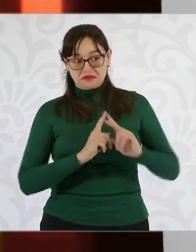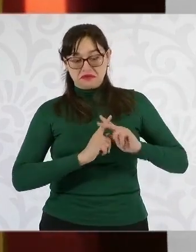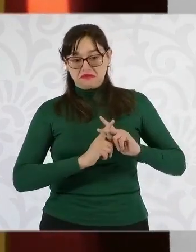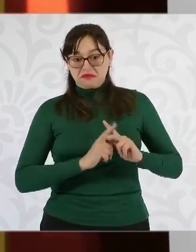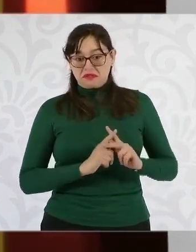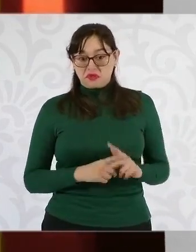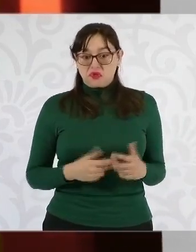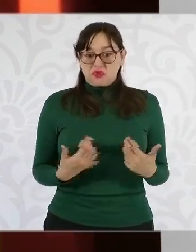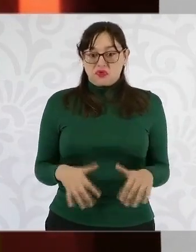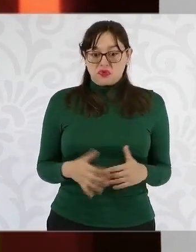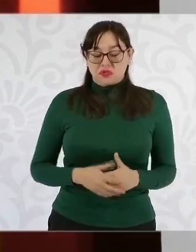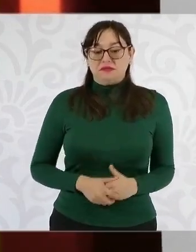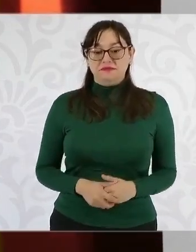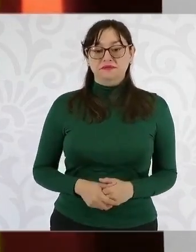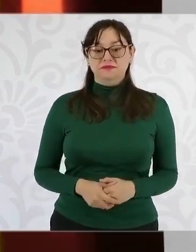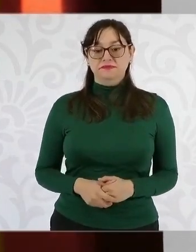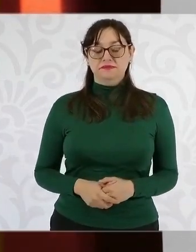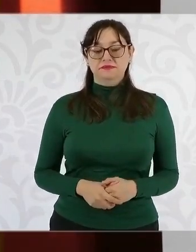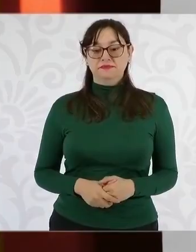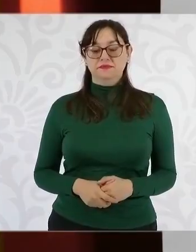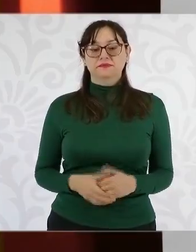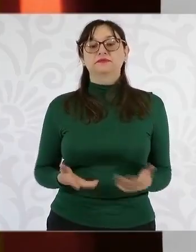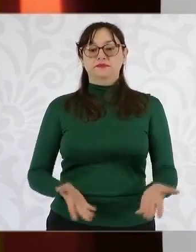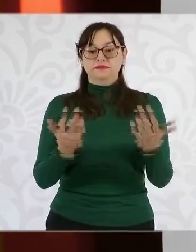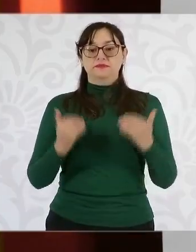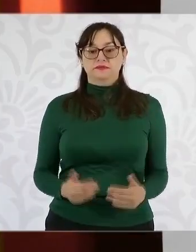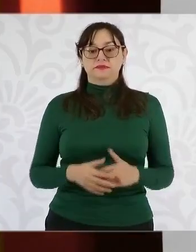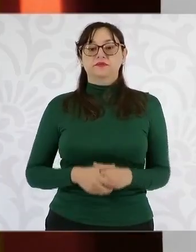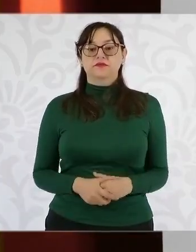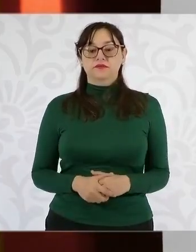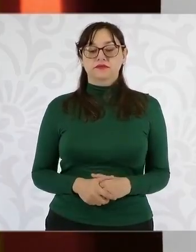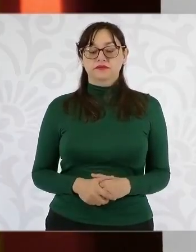del anuncio a esta fecha. Bueno, la que sigue, por favor.